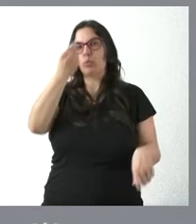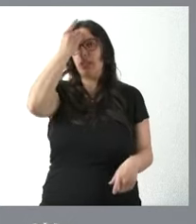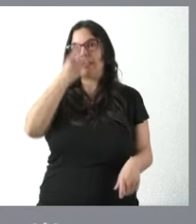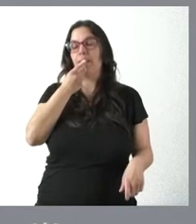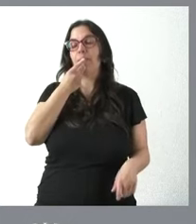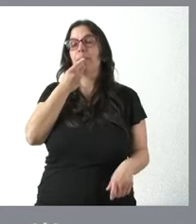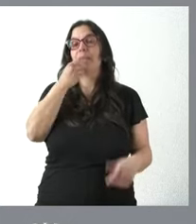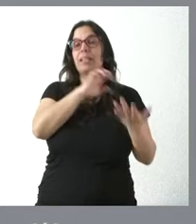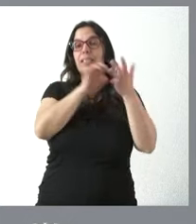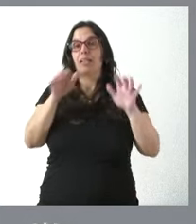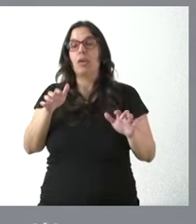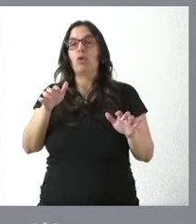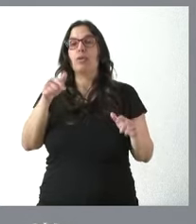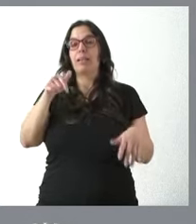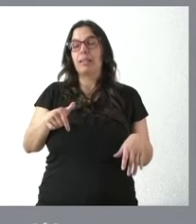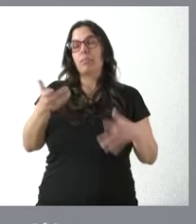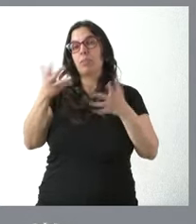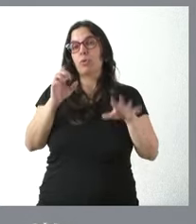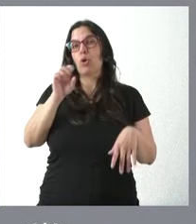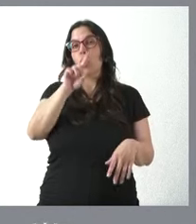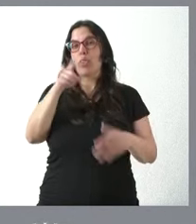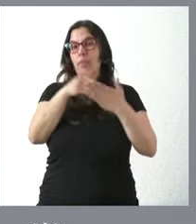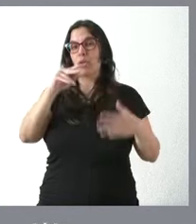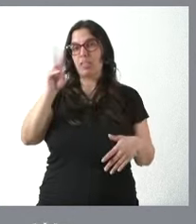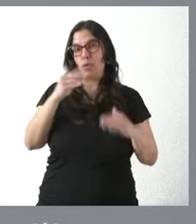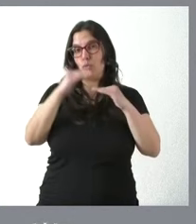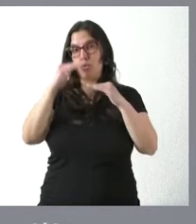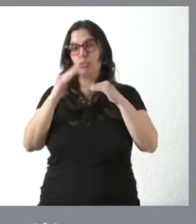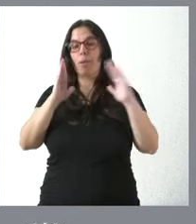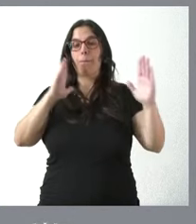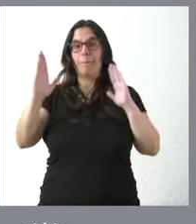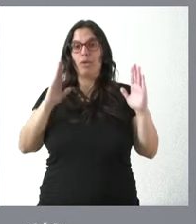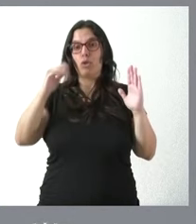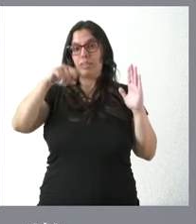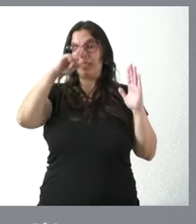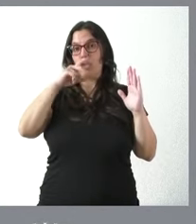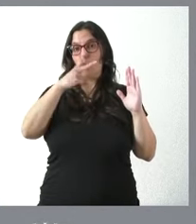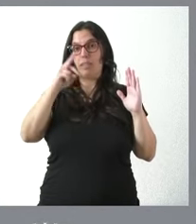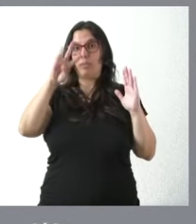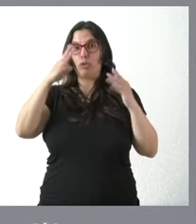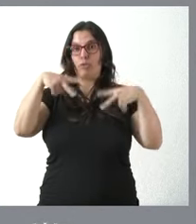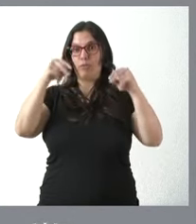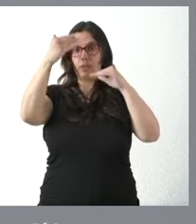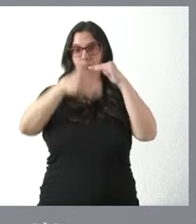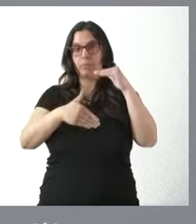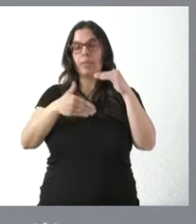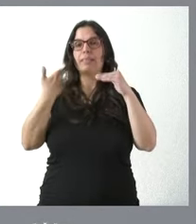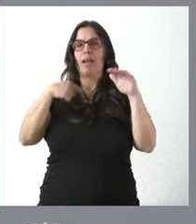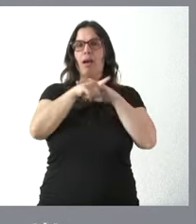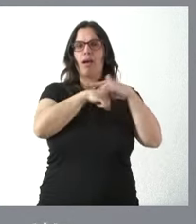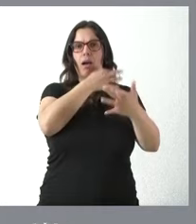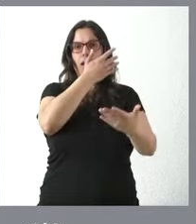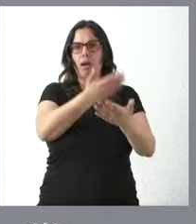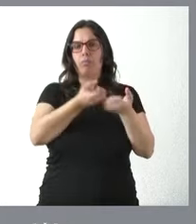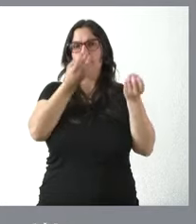Castilla y León le corresponden algo más de 11 millones de euros para el periodo que acaba este año 2024, de los cuales ya se han tramitado, y les hemos